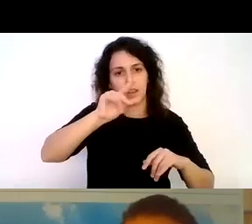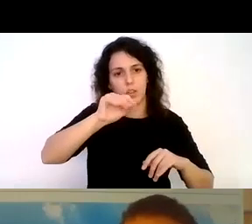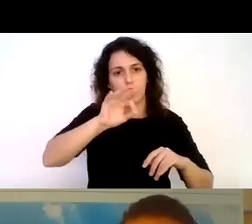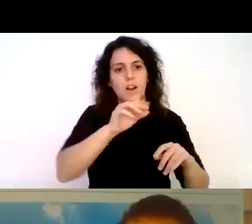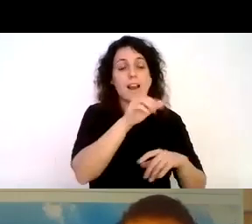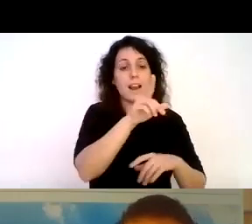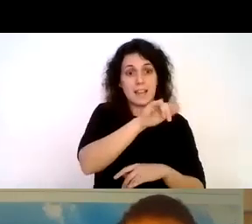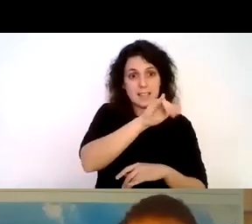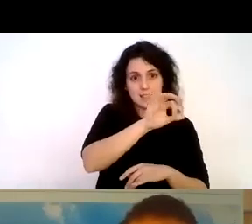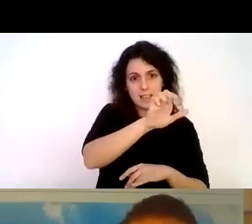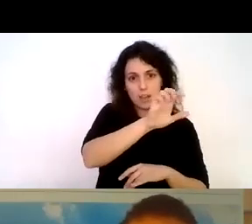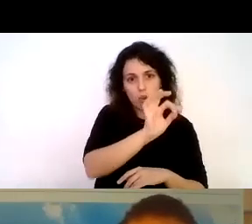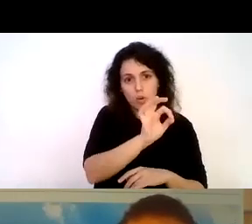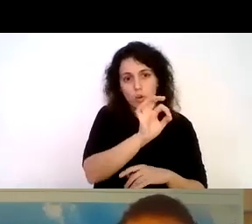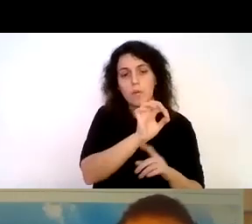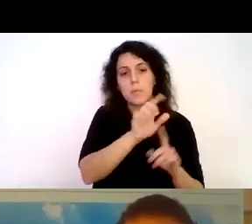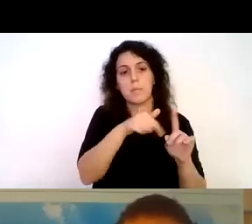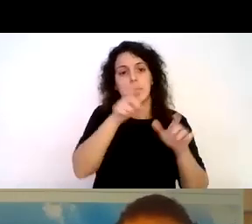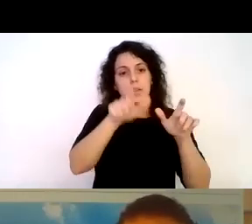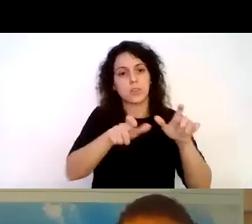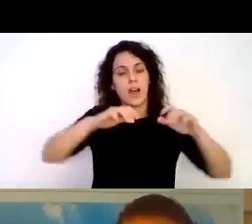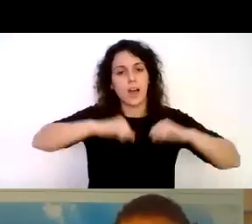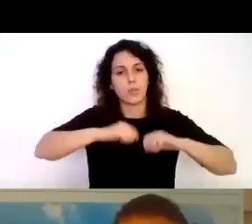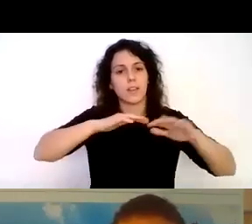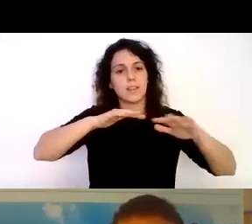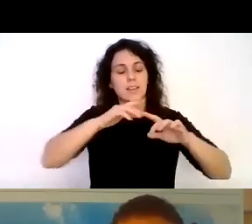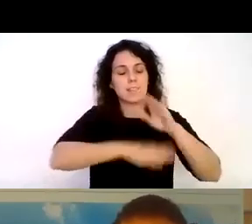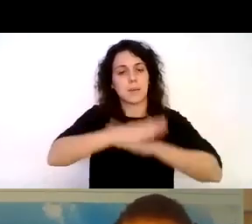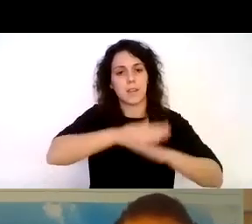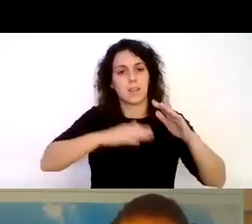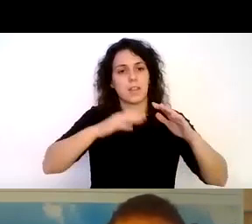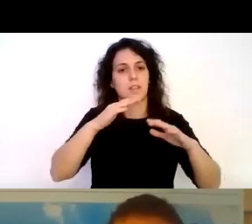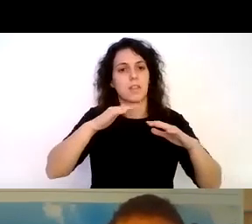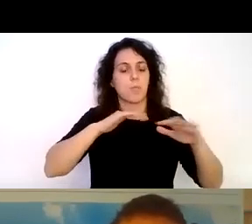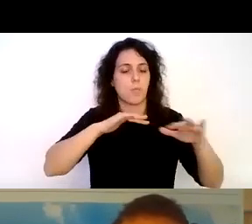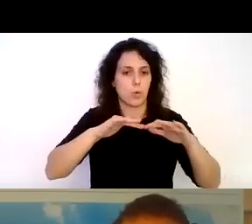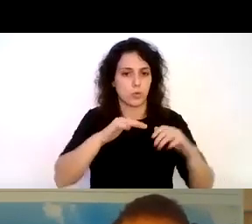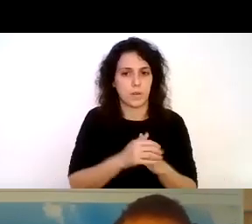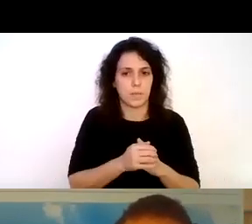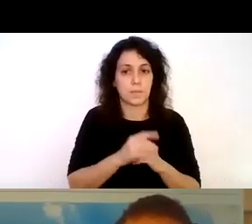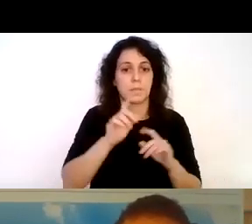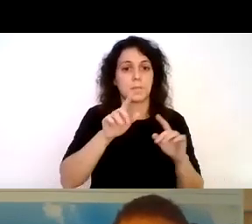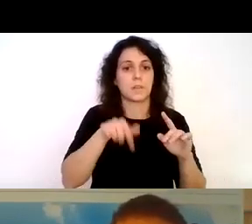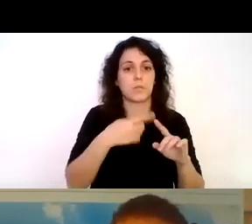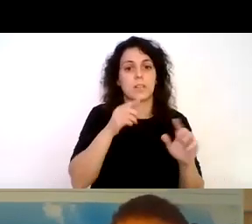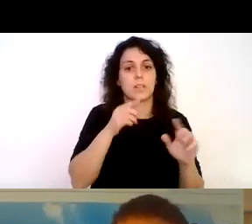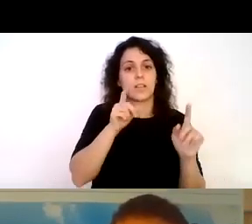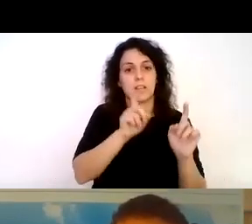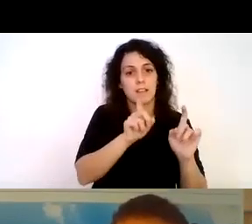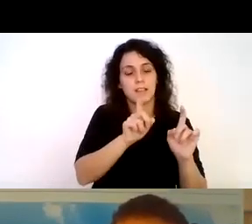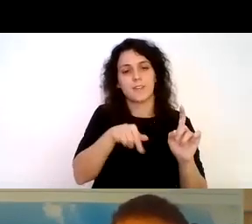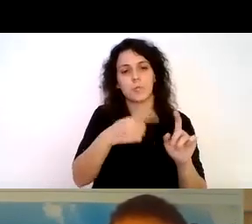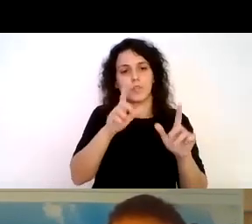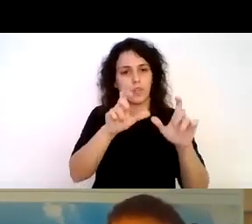con una persona adulta con una discapacidad motora después de hacer un bautismo de buceo sonriendo y a la